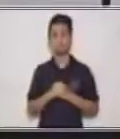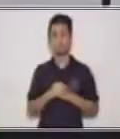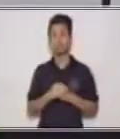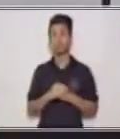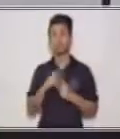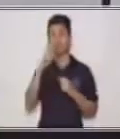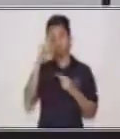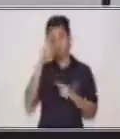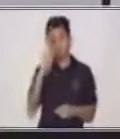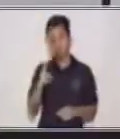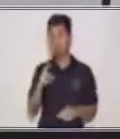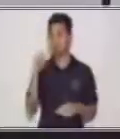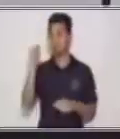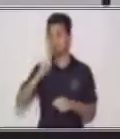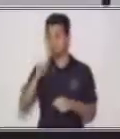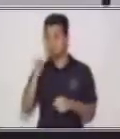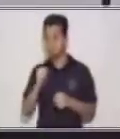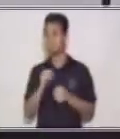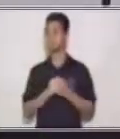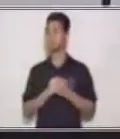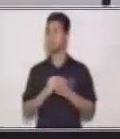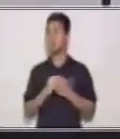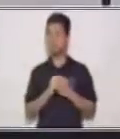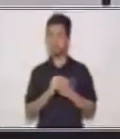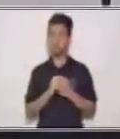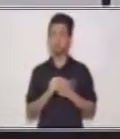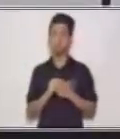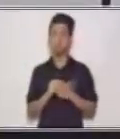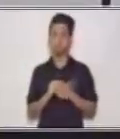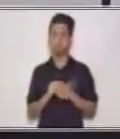Respeto. Muy bien. Debe haber respeto.